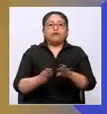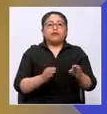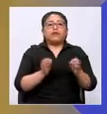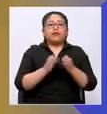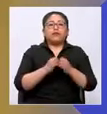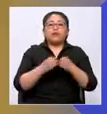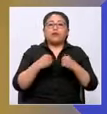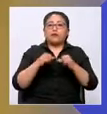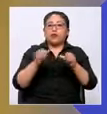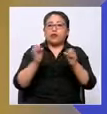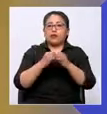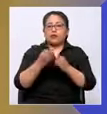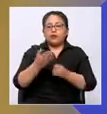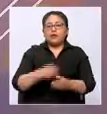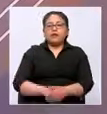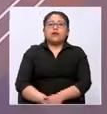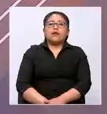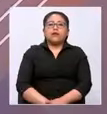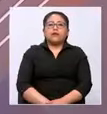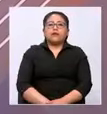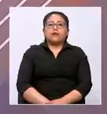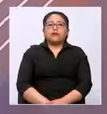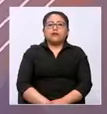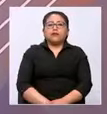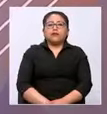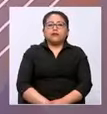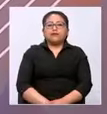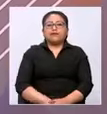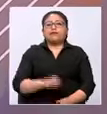nosotros continuamos con más, Mónica. Así es, Douglas.